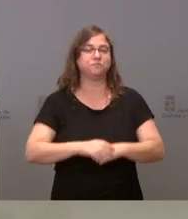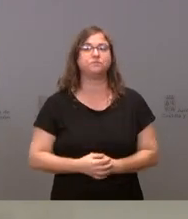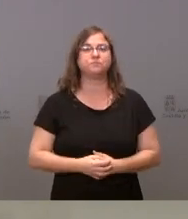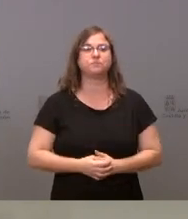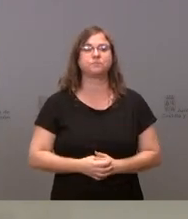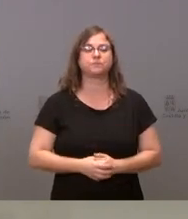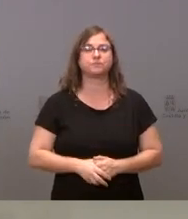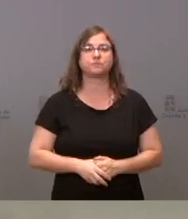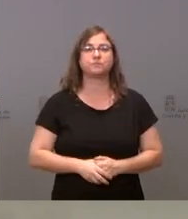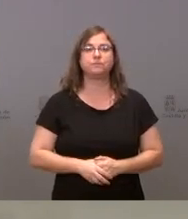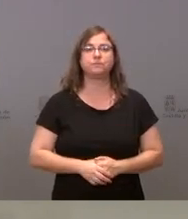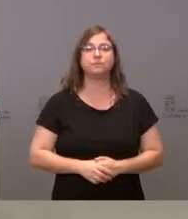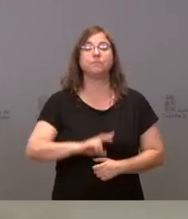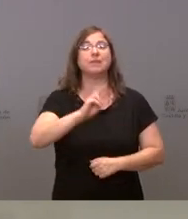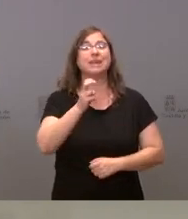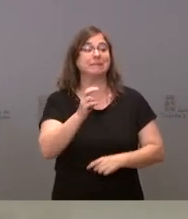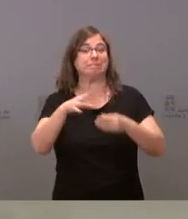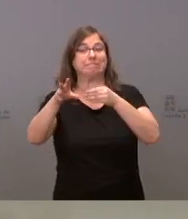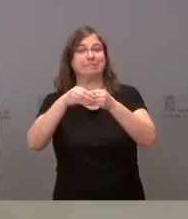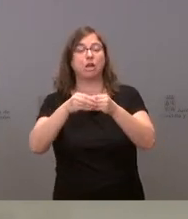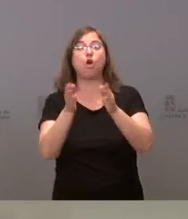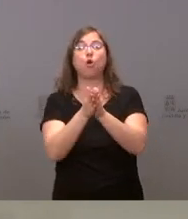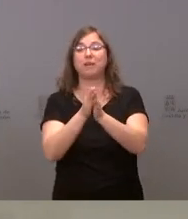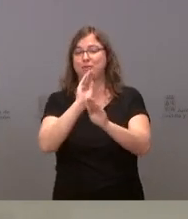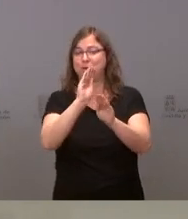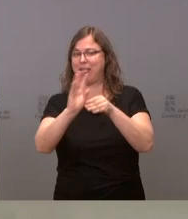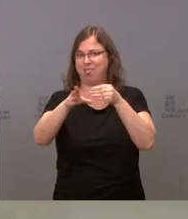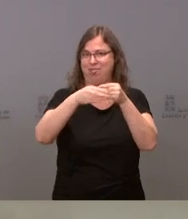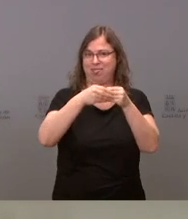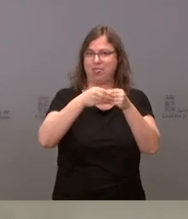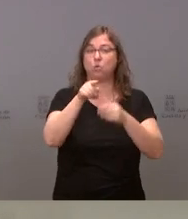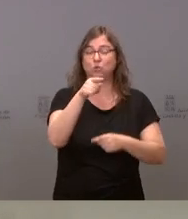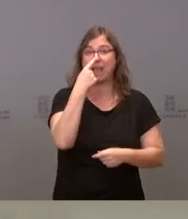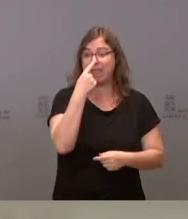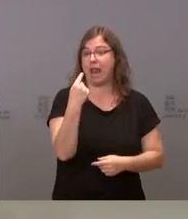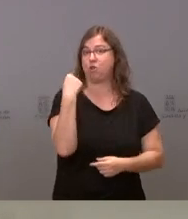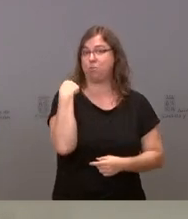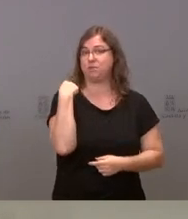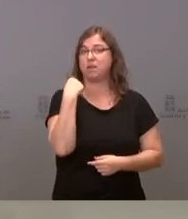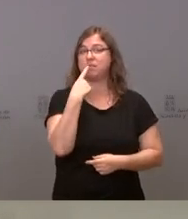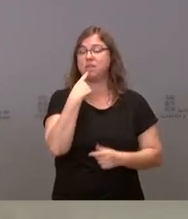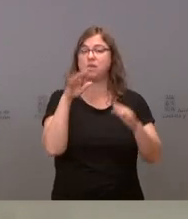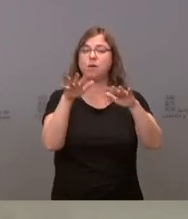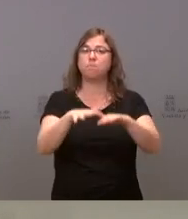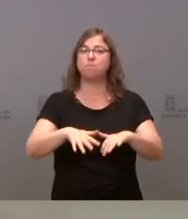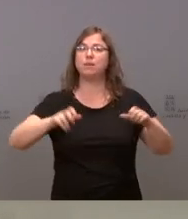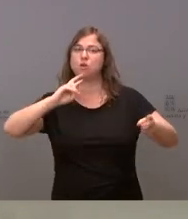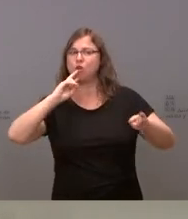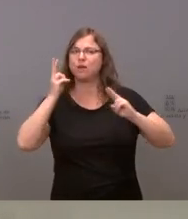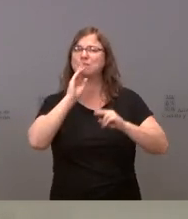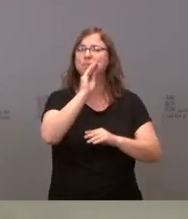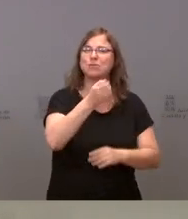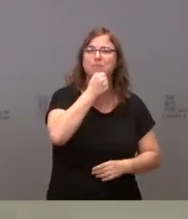Retomando la pregunta de mi compañero, usted hace un año dijo en el Pleno a una pregunta del PSOE